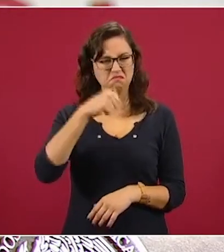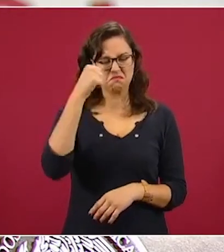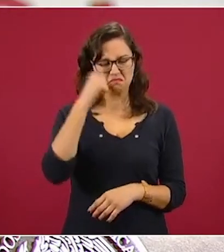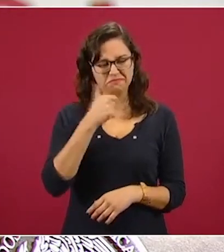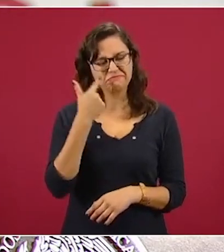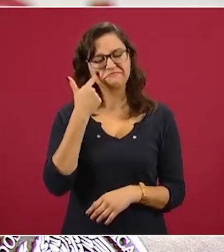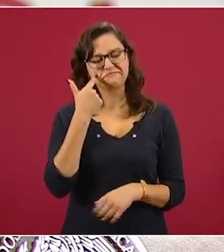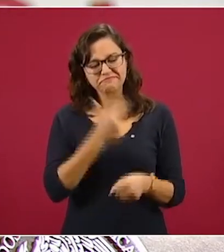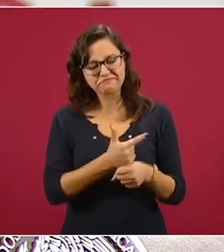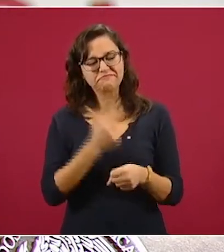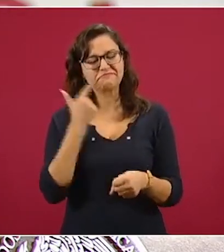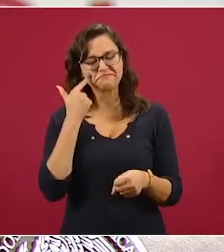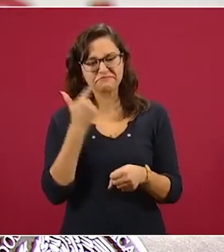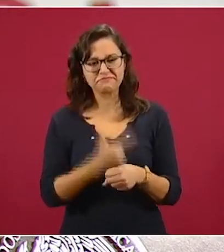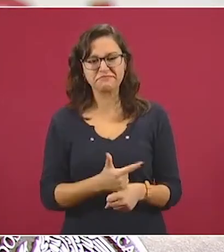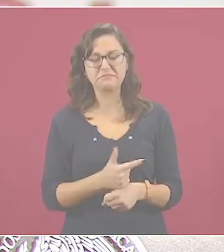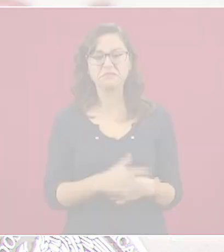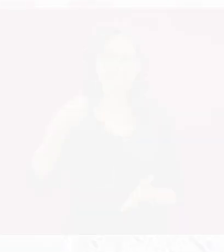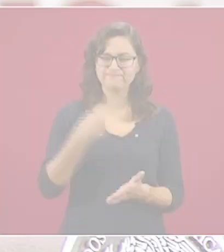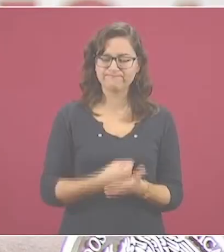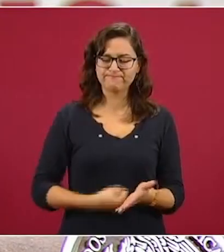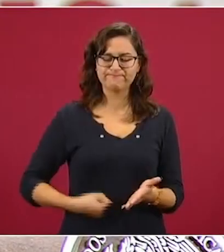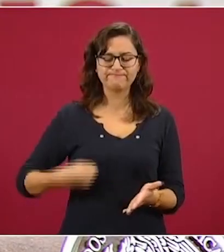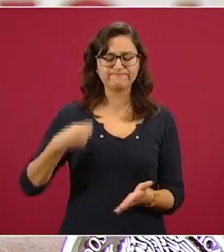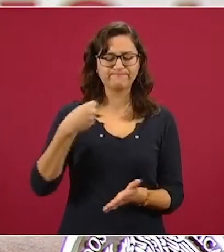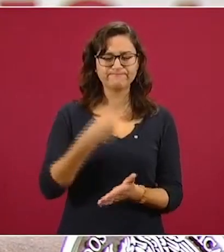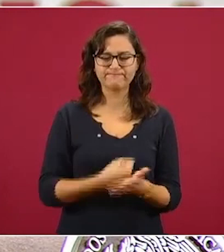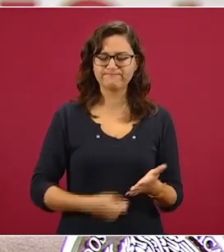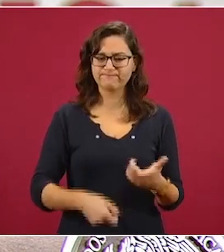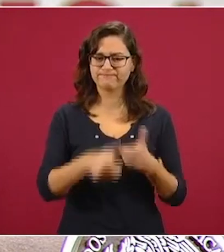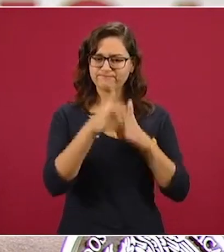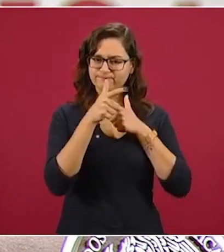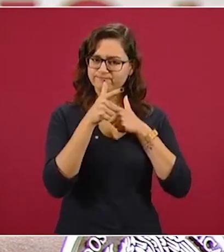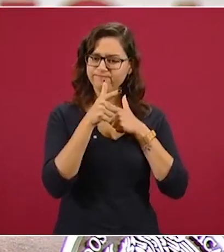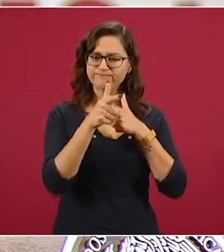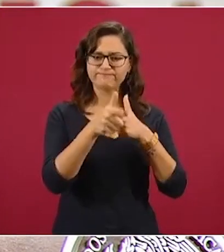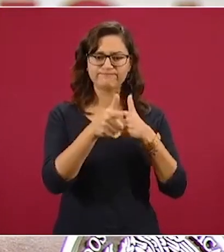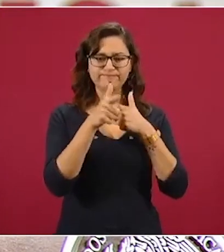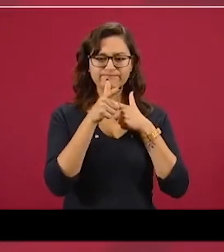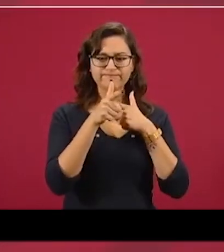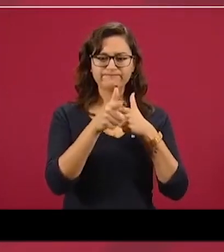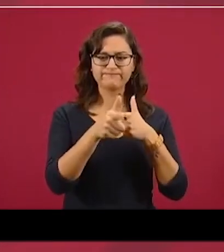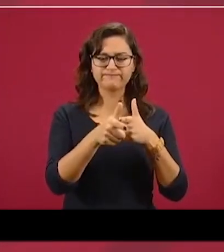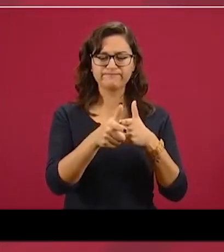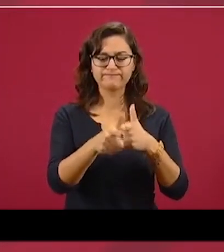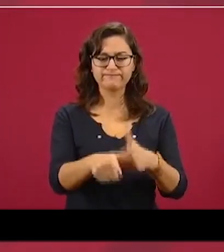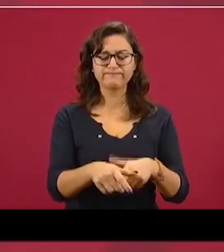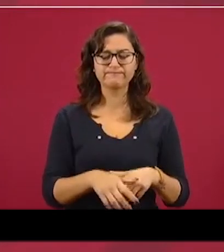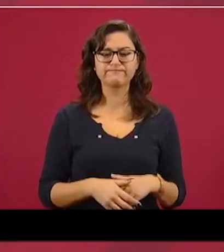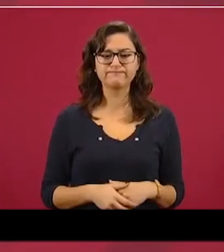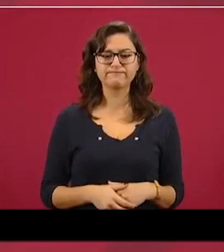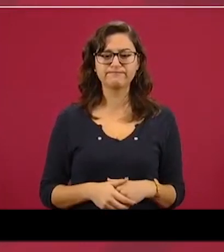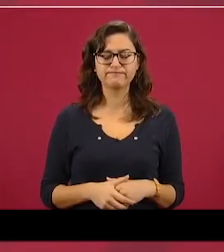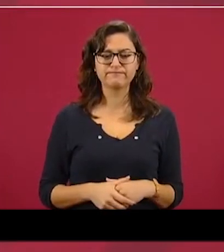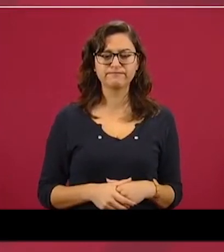de degradación progresiva y ojalá también esto sirva